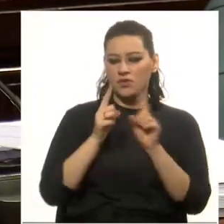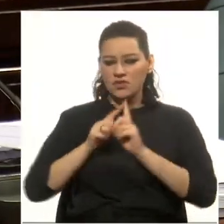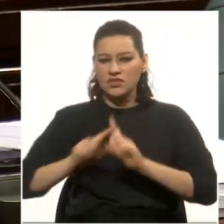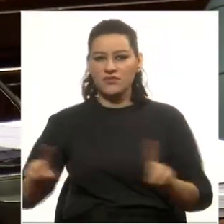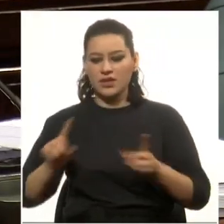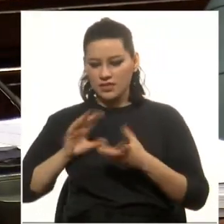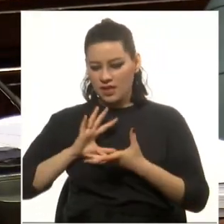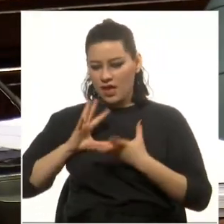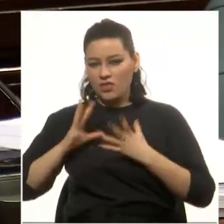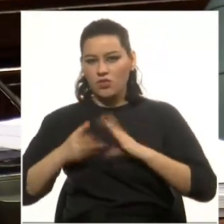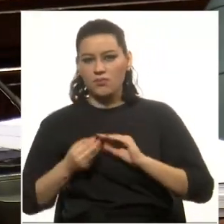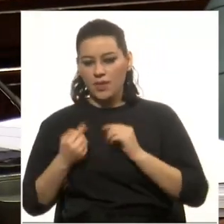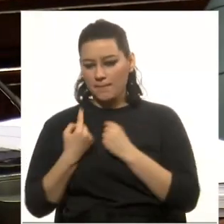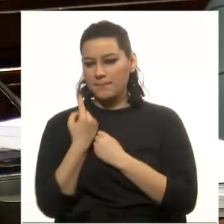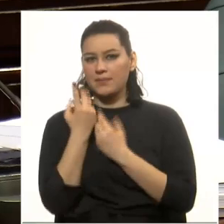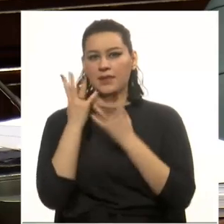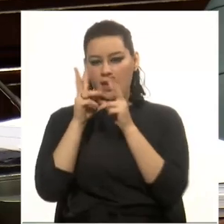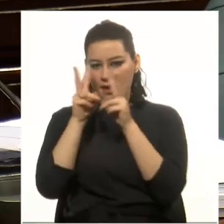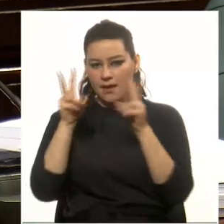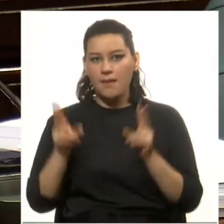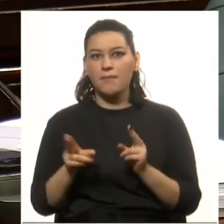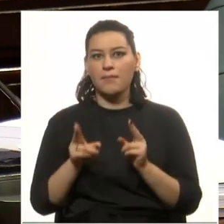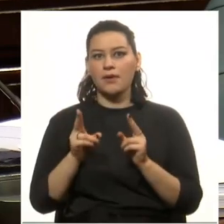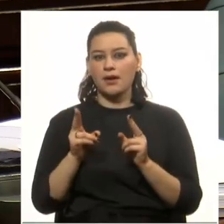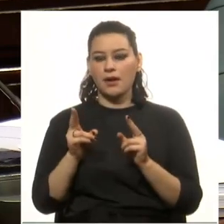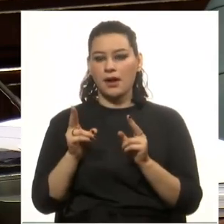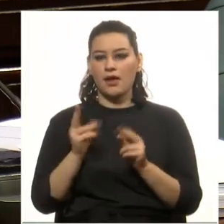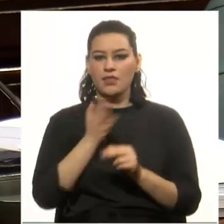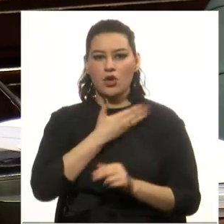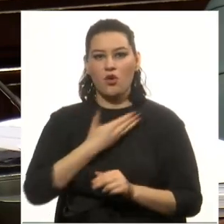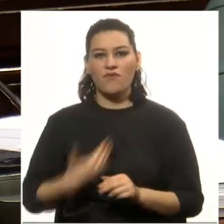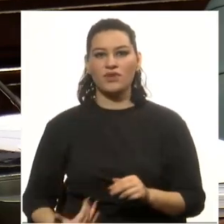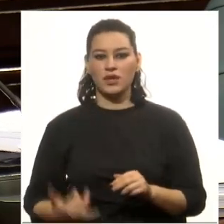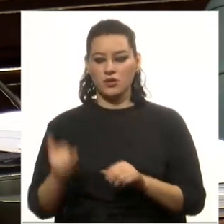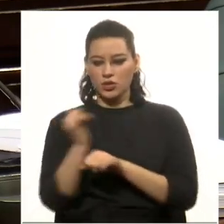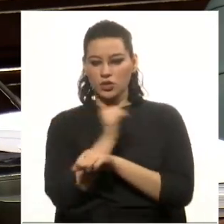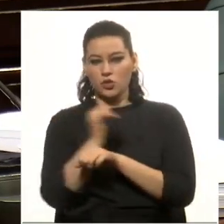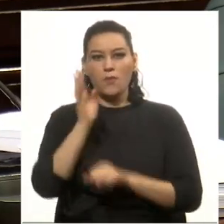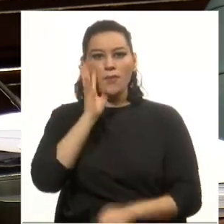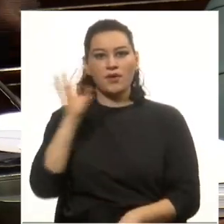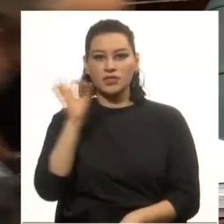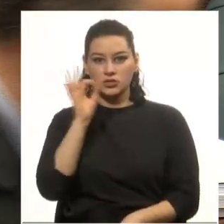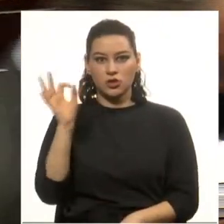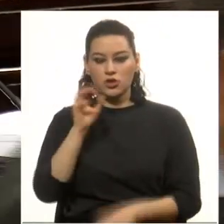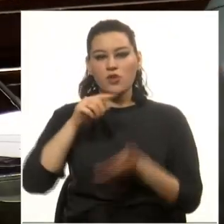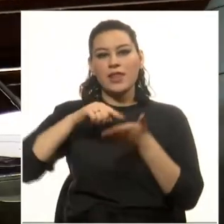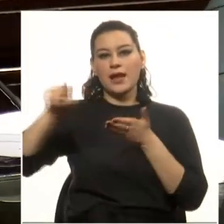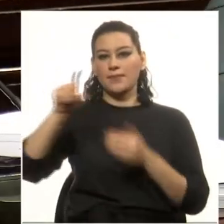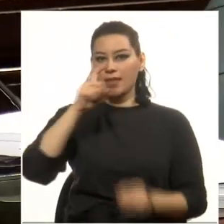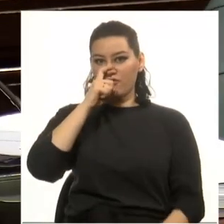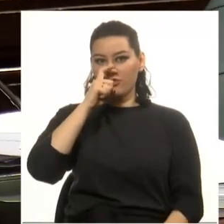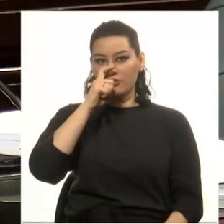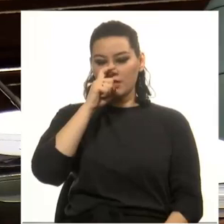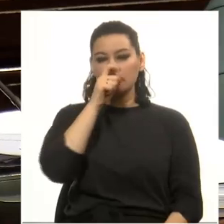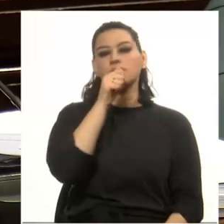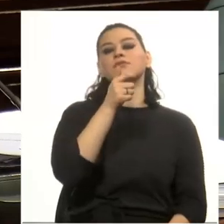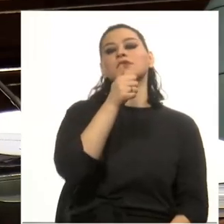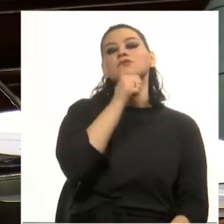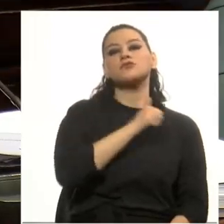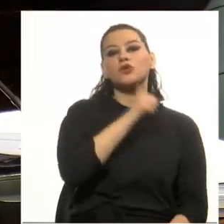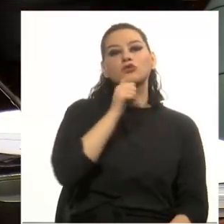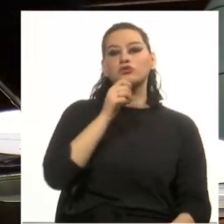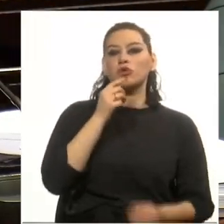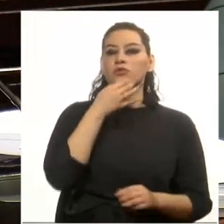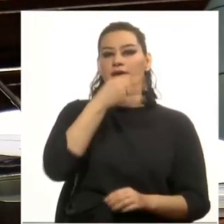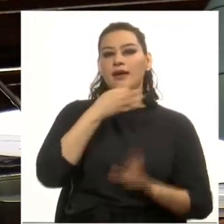de los que se adoptaron en la primera época de la institución del gobierno provisorio de la capital de Buenos Aires. Se resolvió declarar la